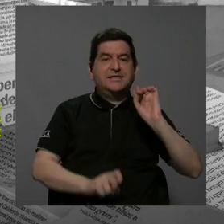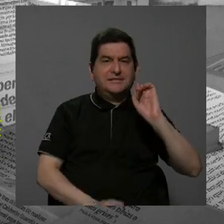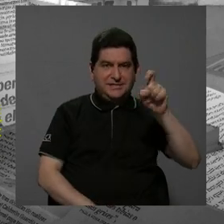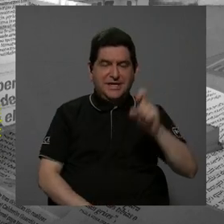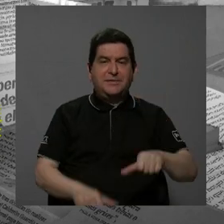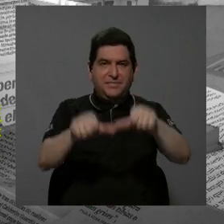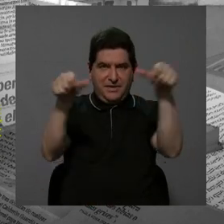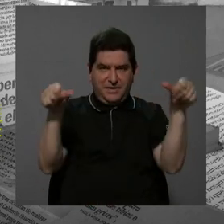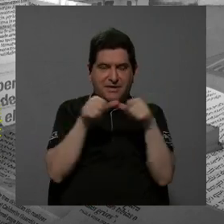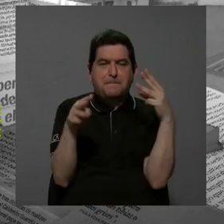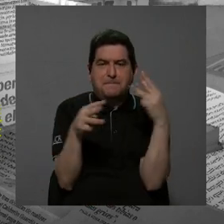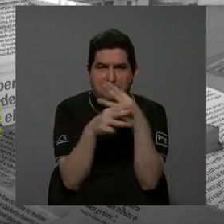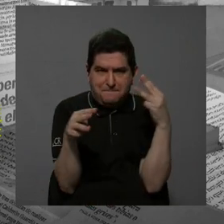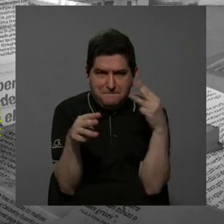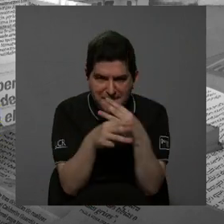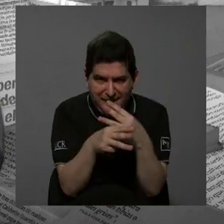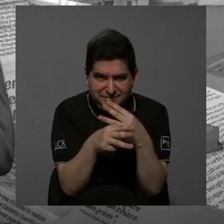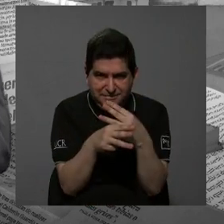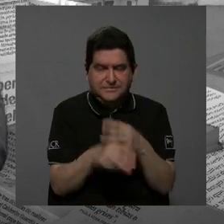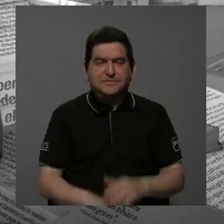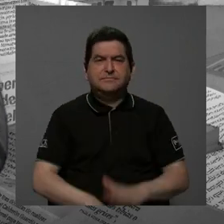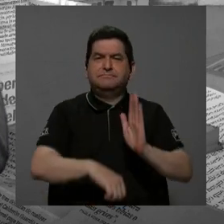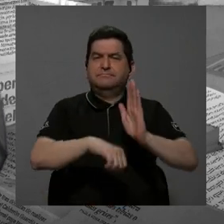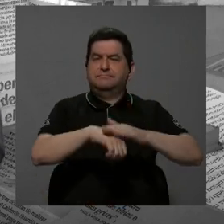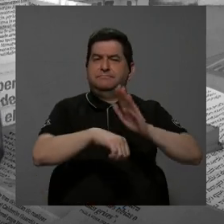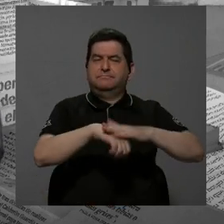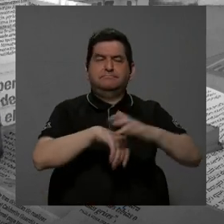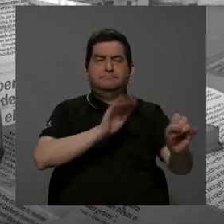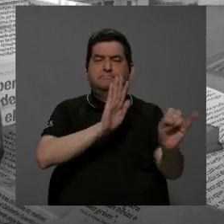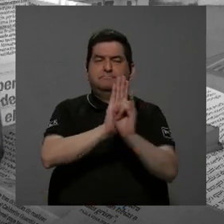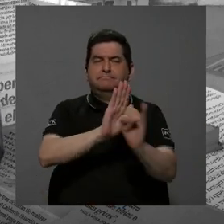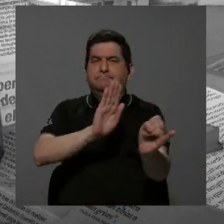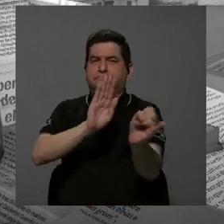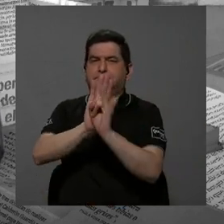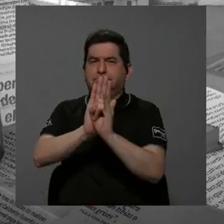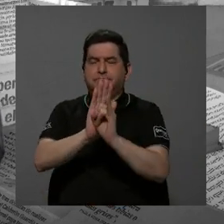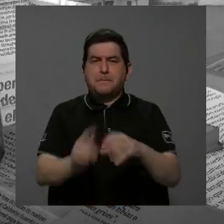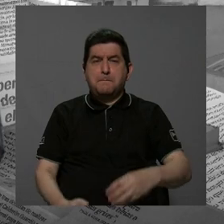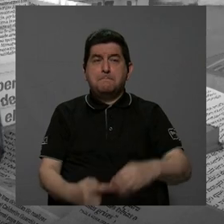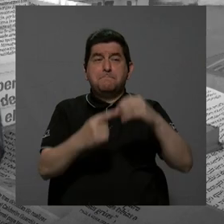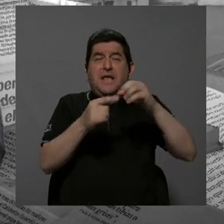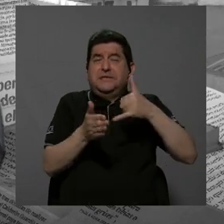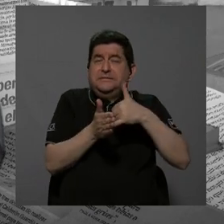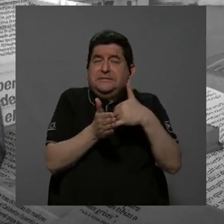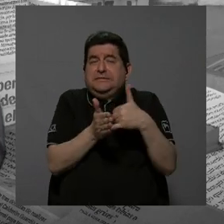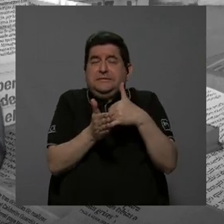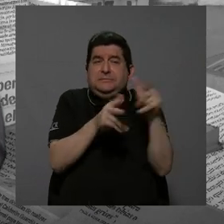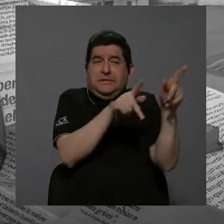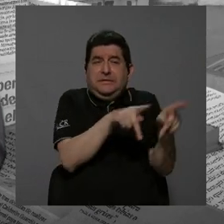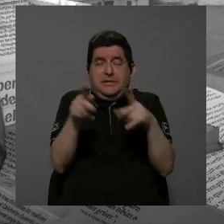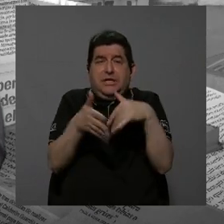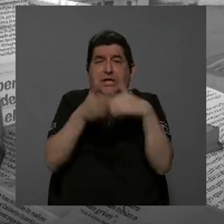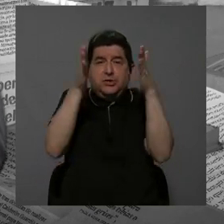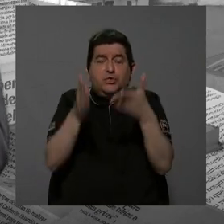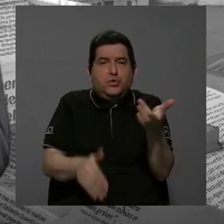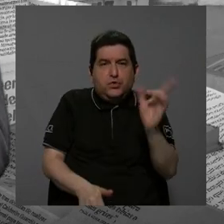un examen de diagnóstico en el área de matemática para poder identificar a dónde estaban las principales debilidades de las personas